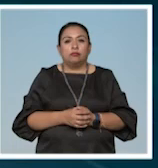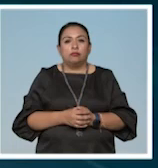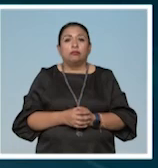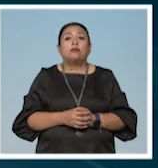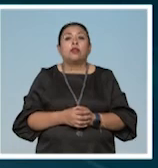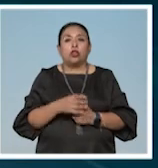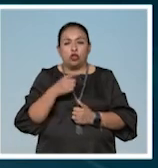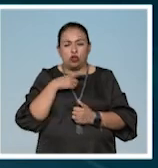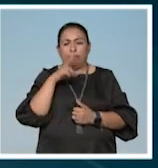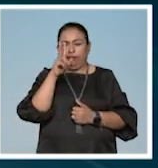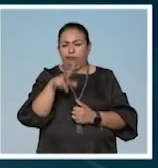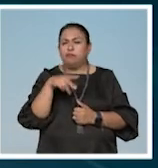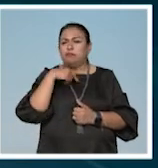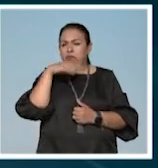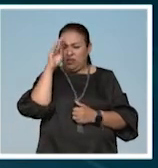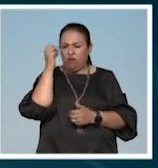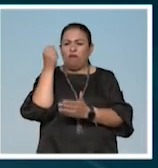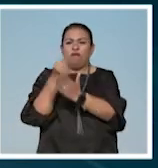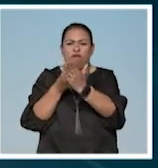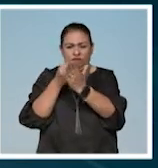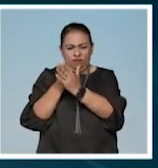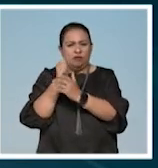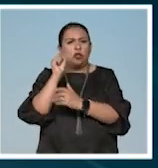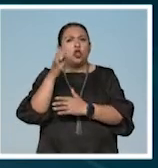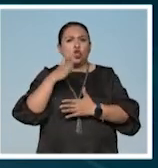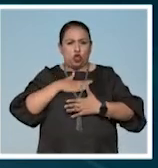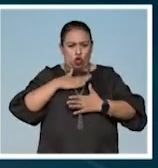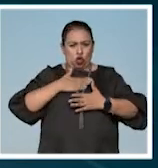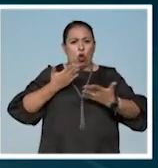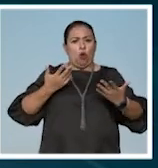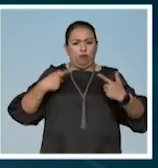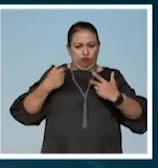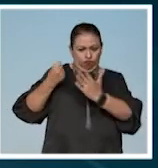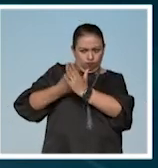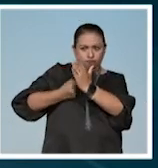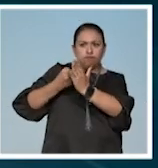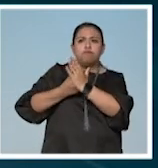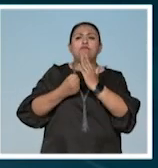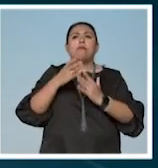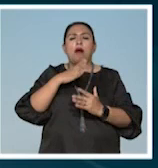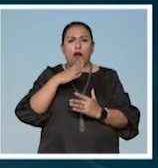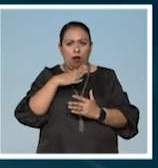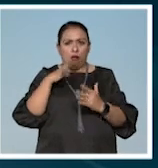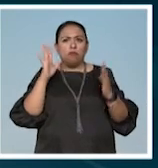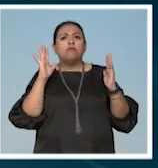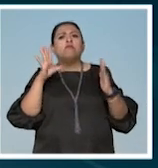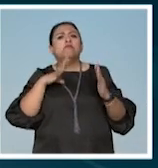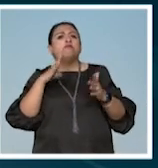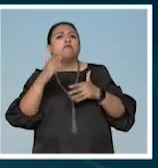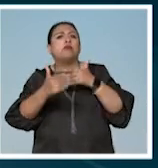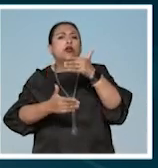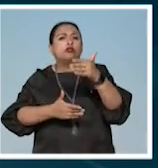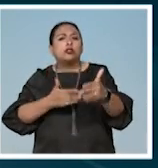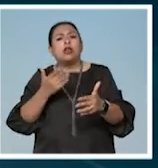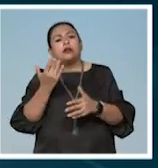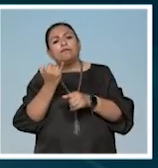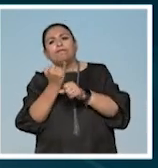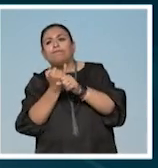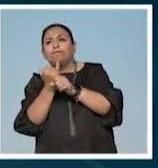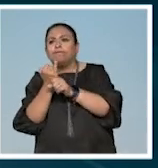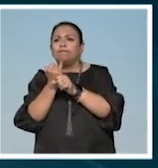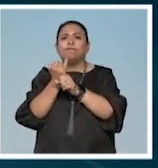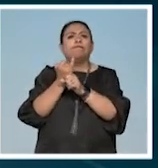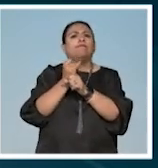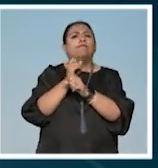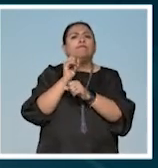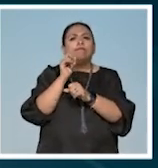Yo fielmente creo en el artivismo me considero una artivista es decir hago un proceso de exploración y